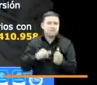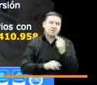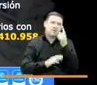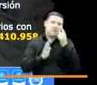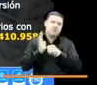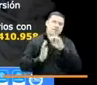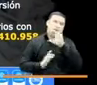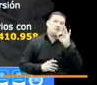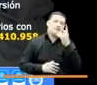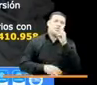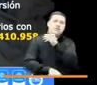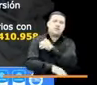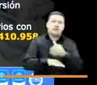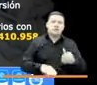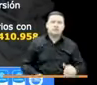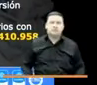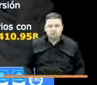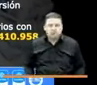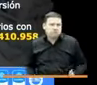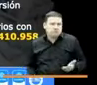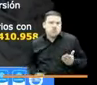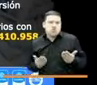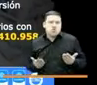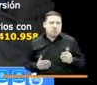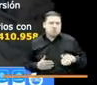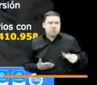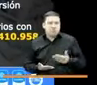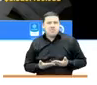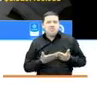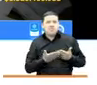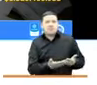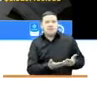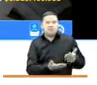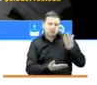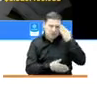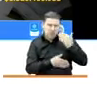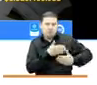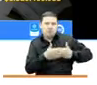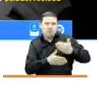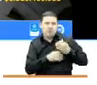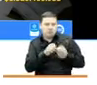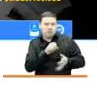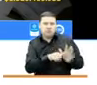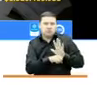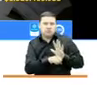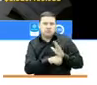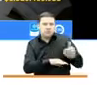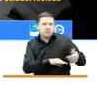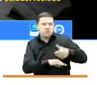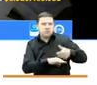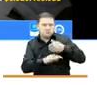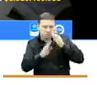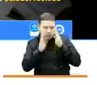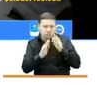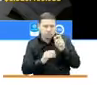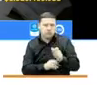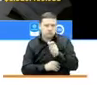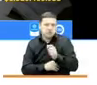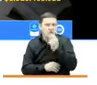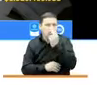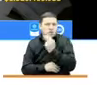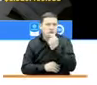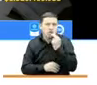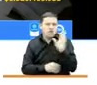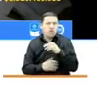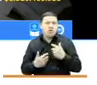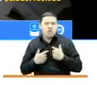520 millones de pesos. Es como brindamos frente a un proceso de la pandemia, frente a unas solicitudes de atención humanitaria, cumpliéndole a las